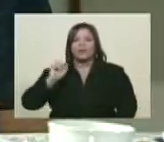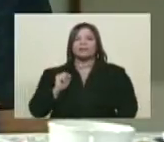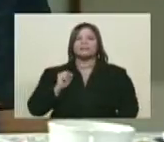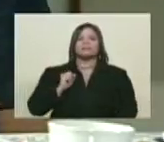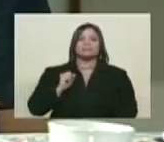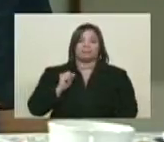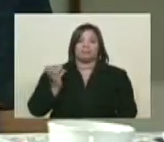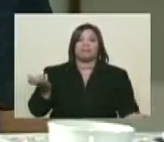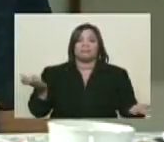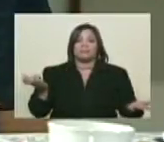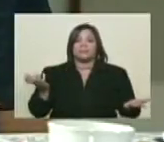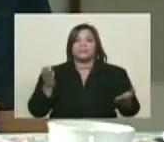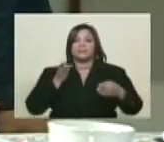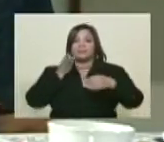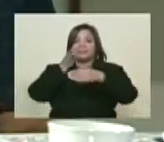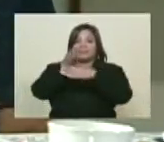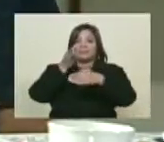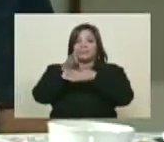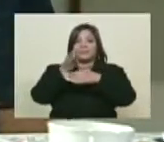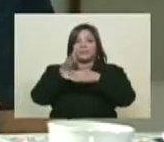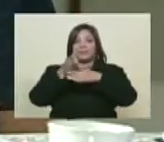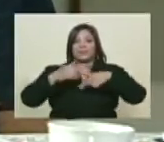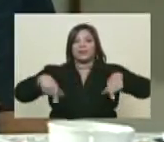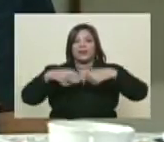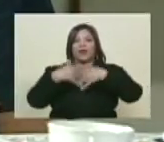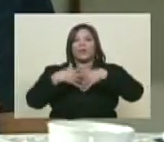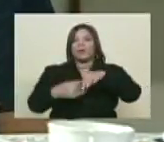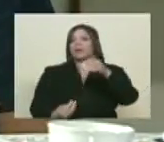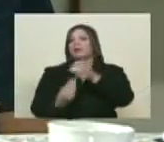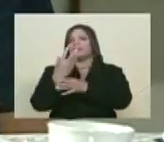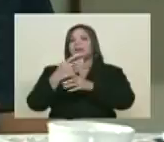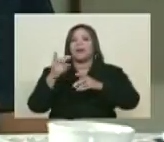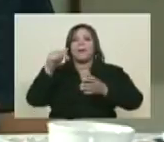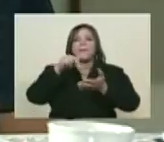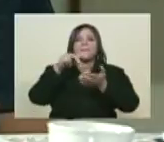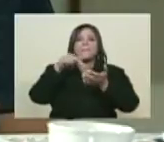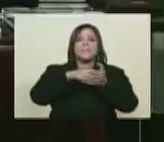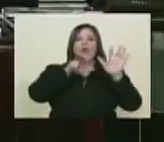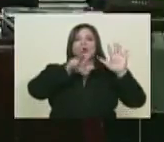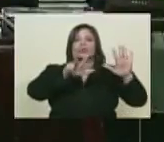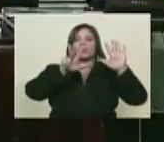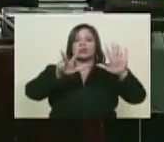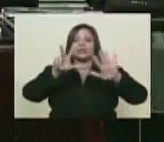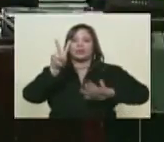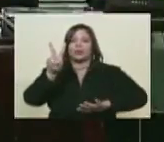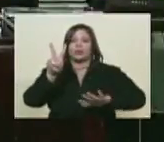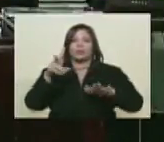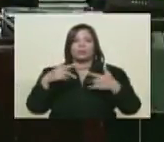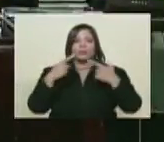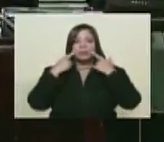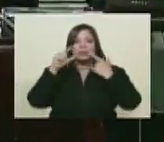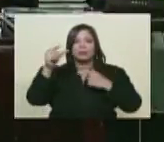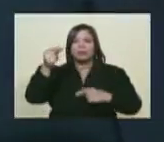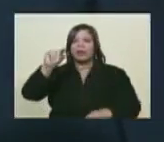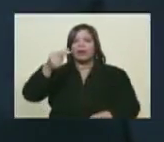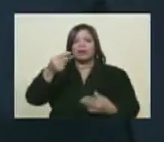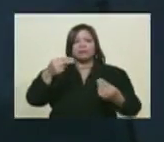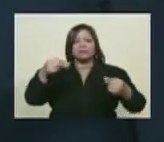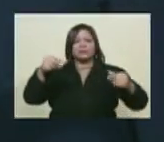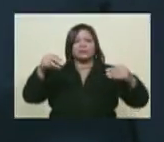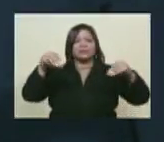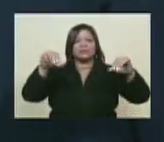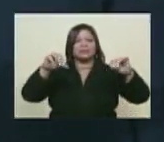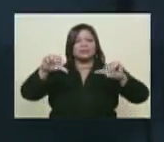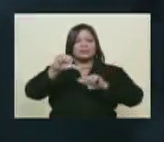una compañía petrolera a partir de 1882. Mira, pero esto está muy ligero, ¿vale? El petróleo